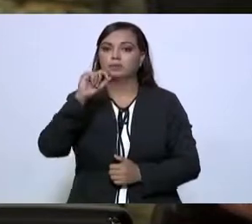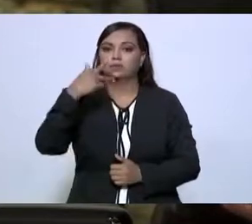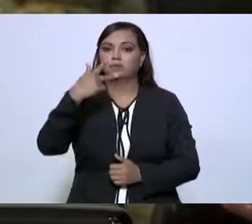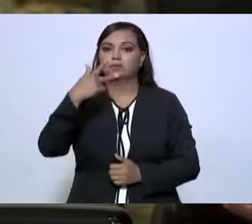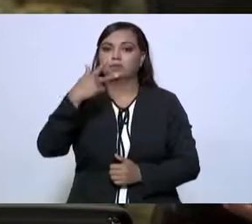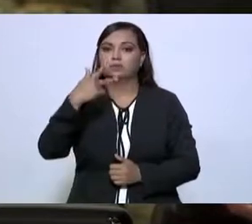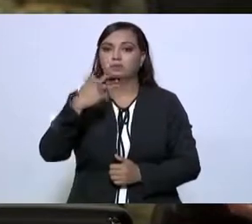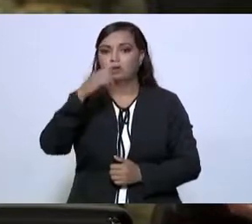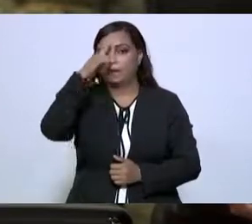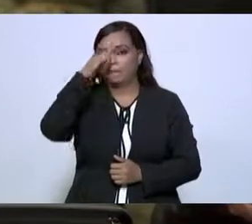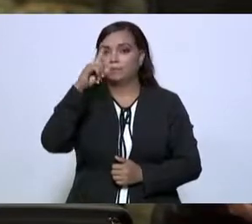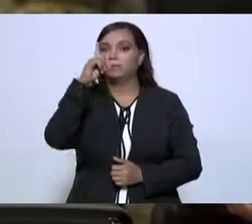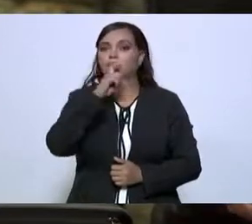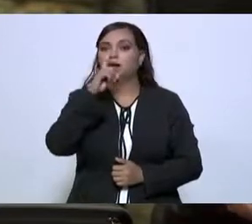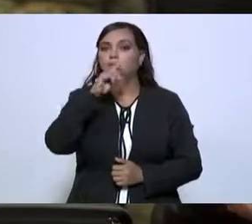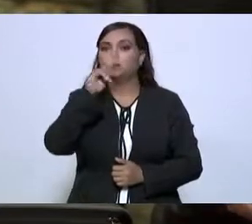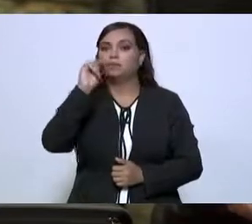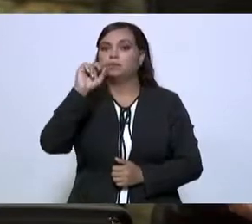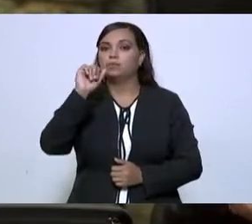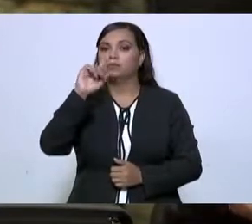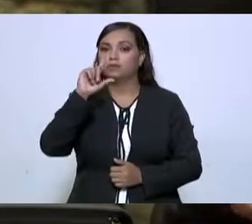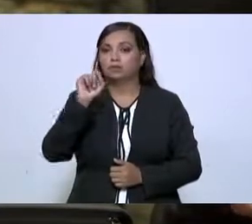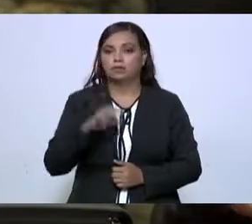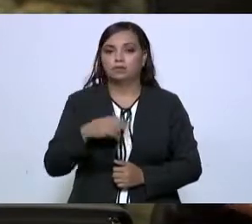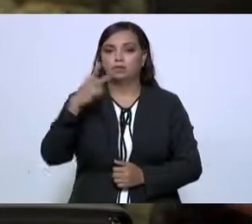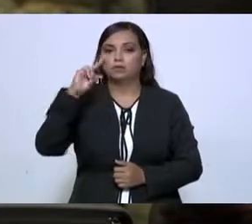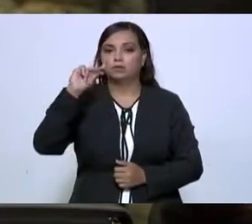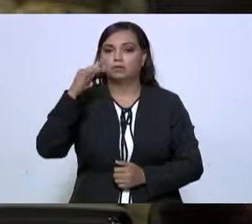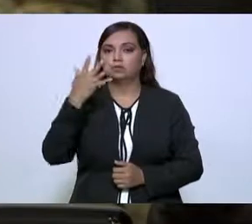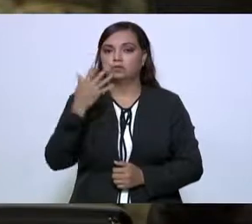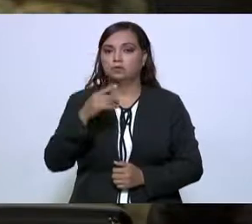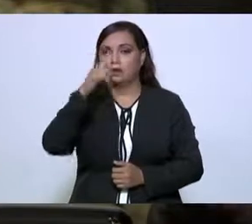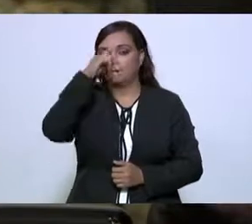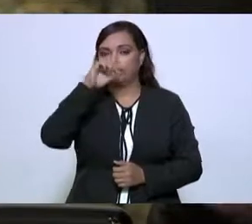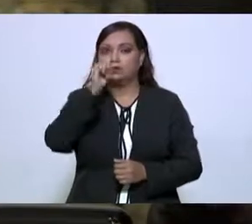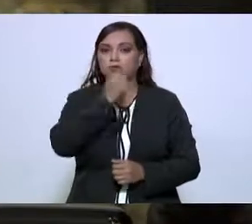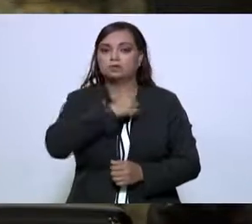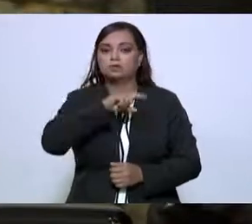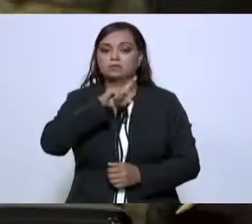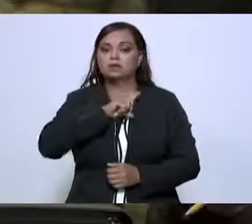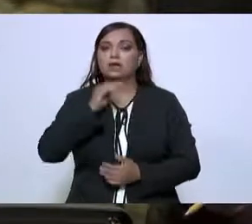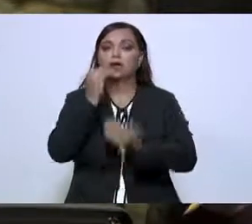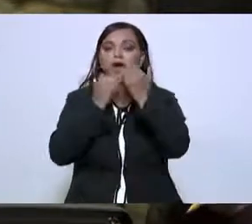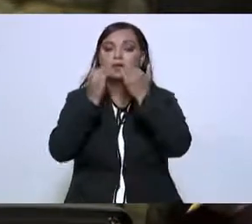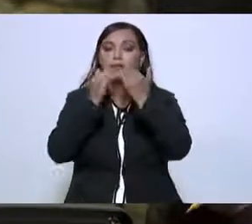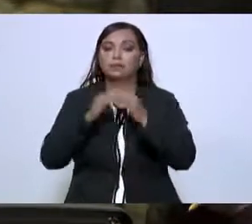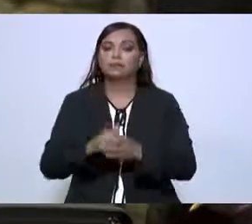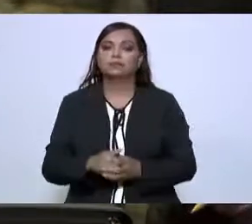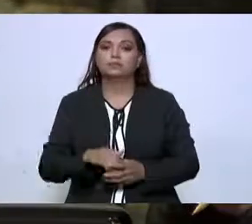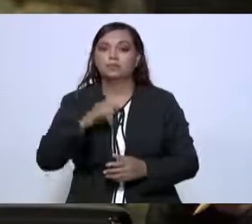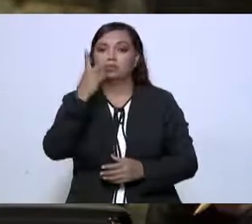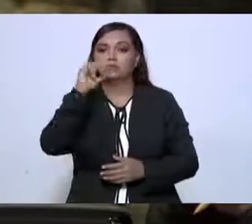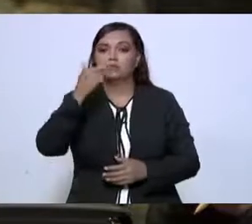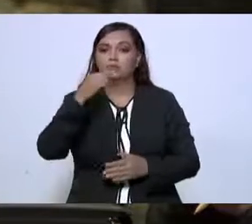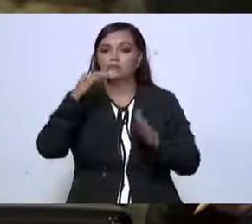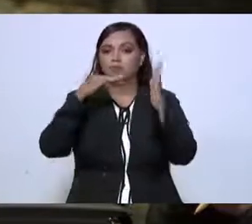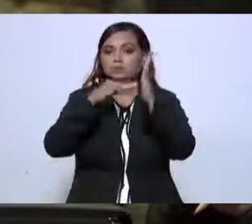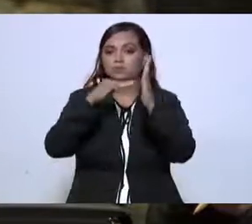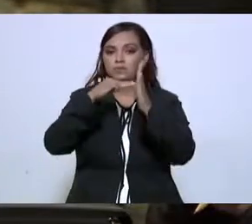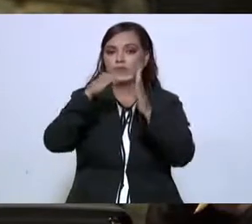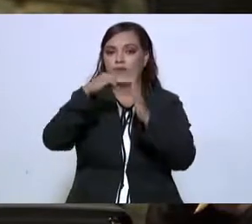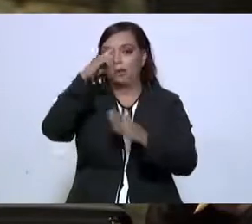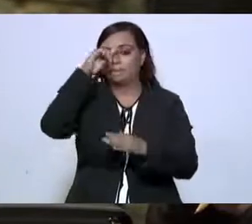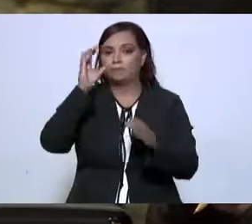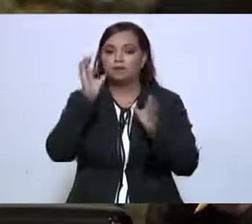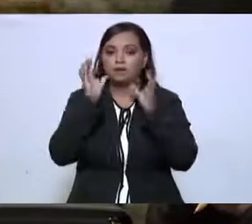% a agua potable, 85% a sanidad agroalimentaria y 12 millones a